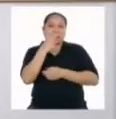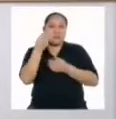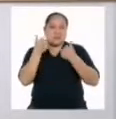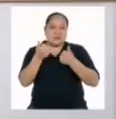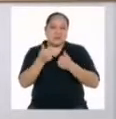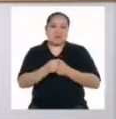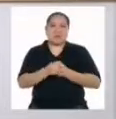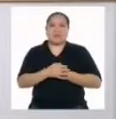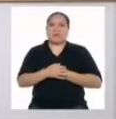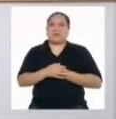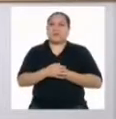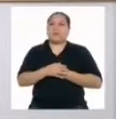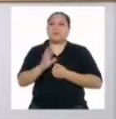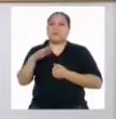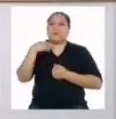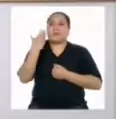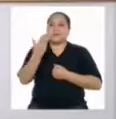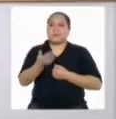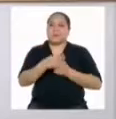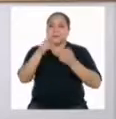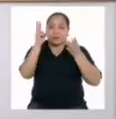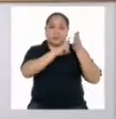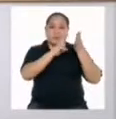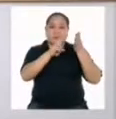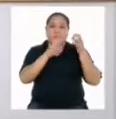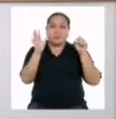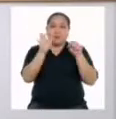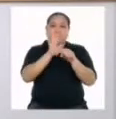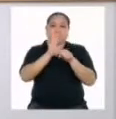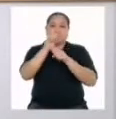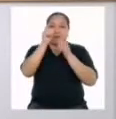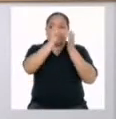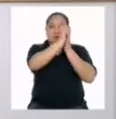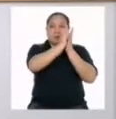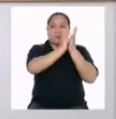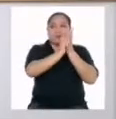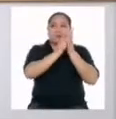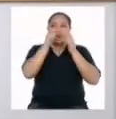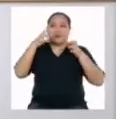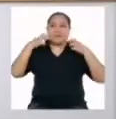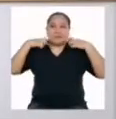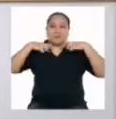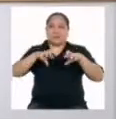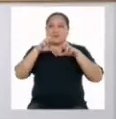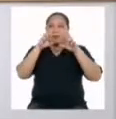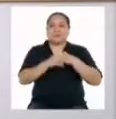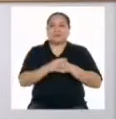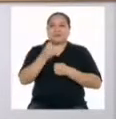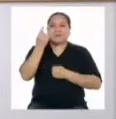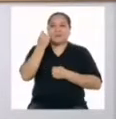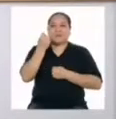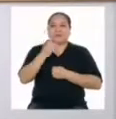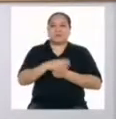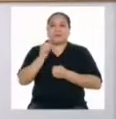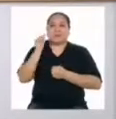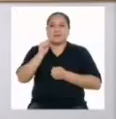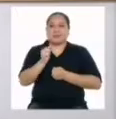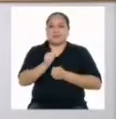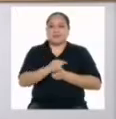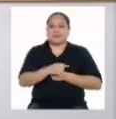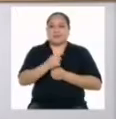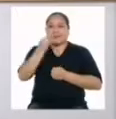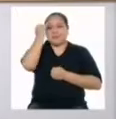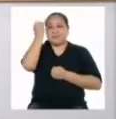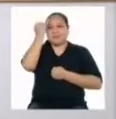observadora, Yanira. Pasemos ahora a la lectura general del texto, que nos permitirá comprobar si tu hipótesis